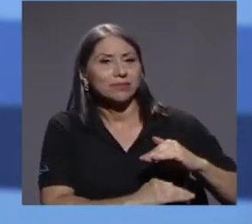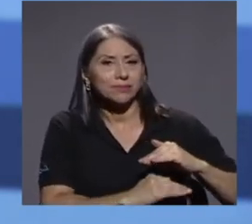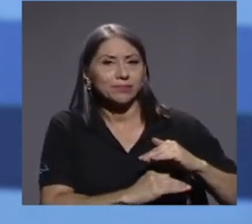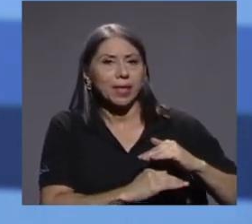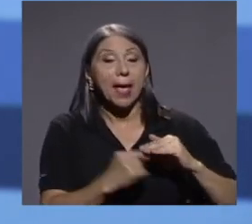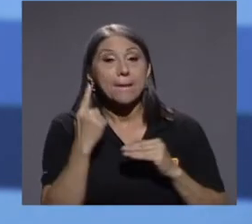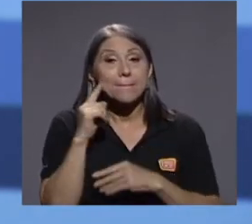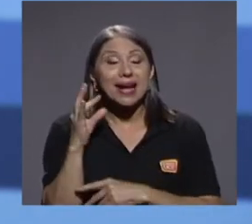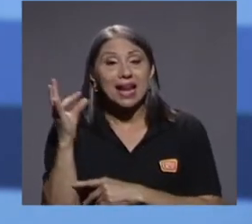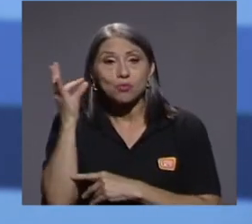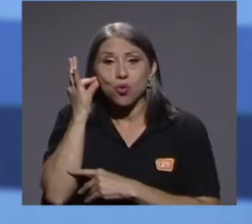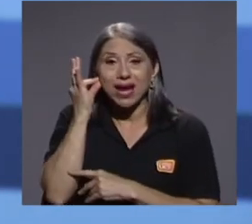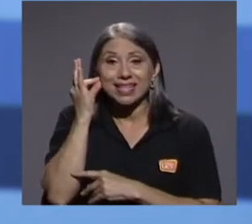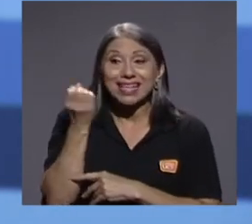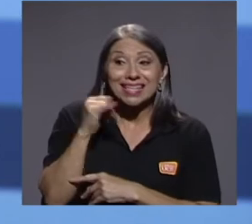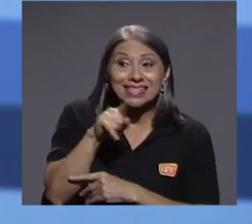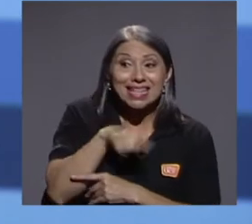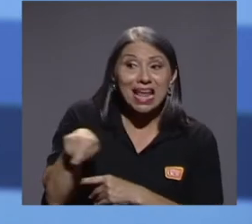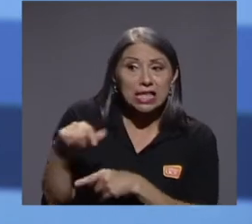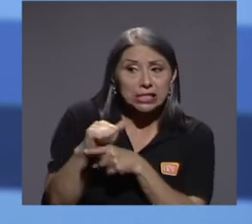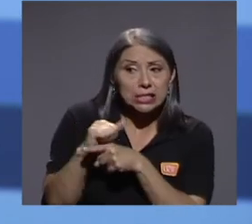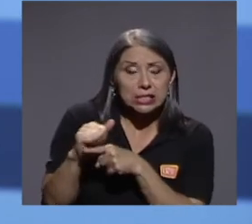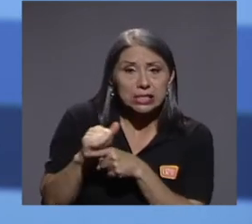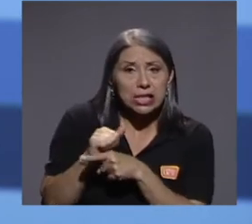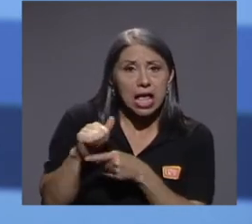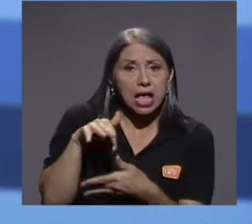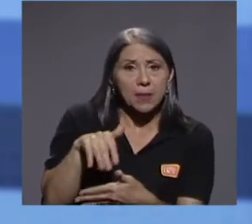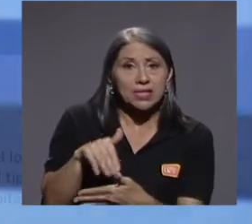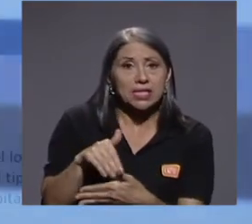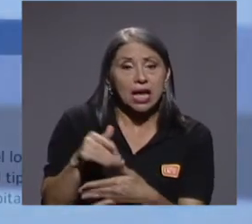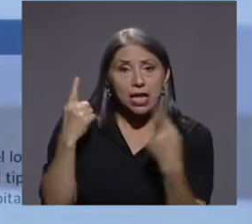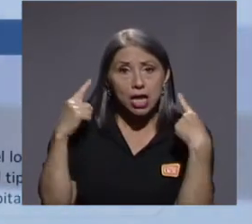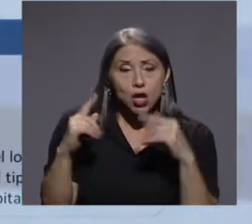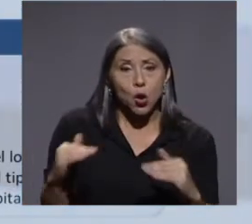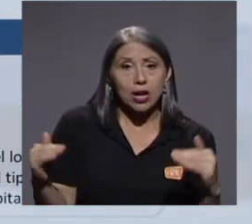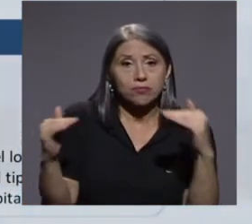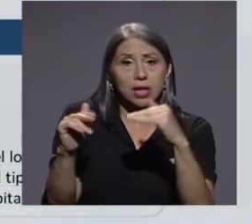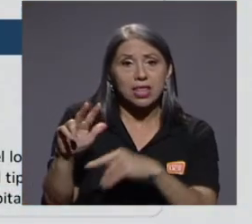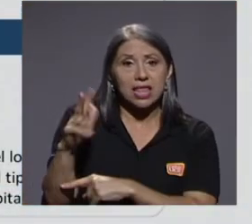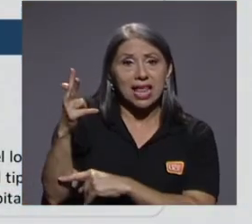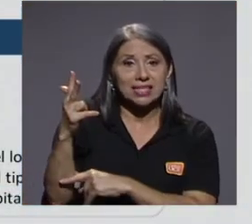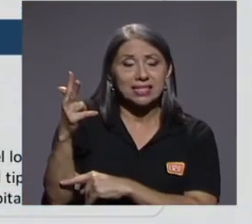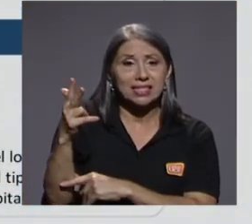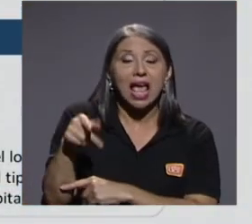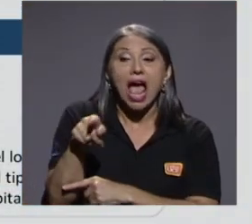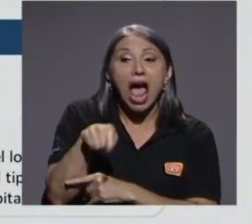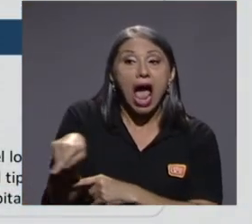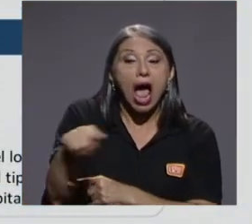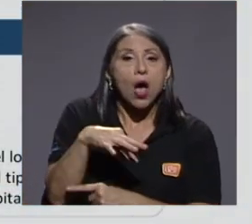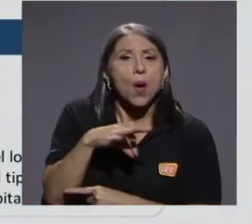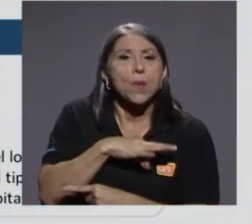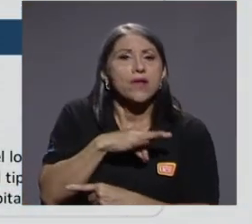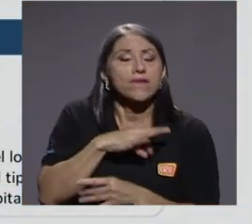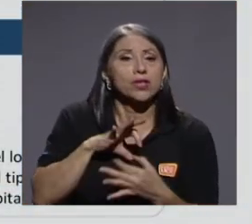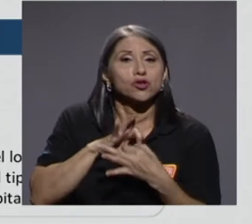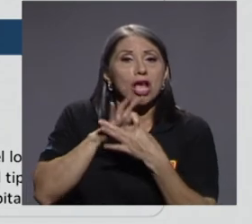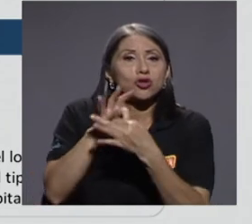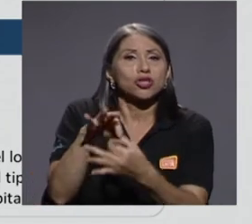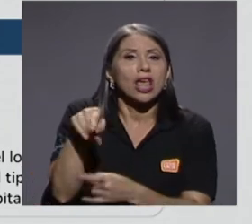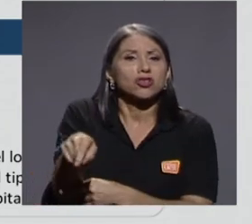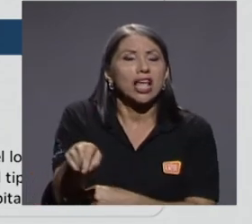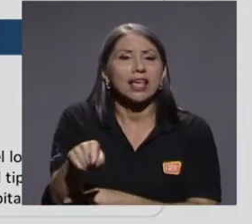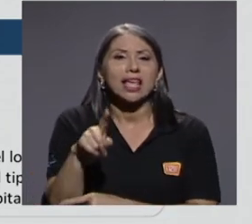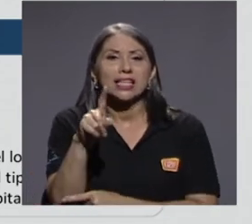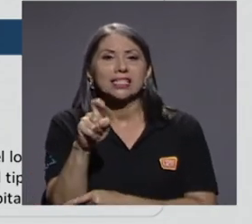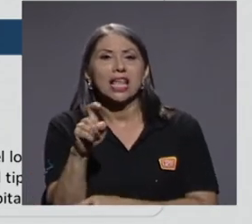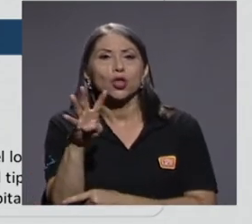si se capacitan y logran estar en el nivel tres, entonces los rendimientos asociados a ese nivel de competencias son de